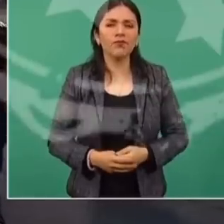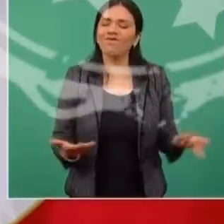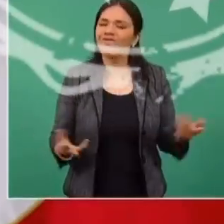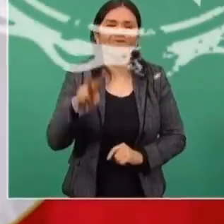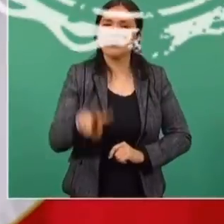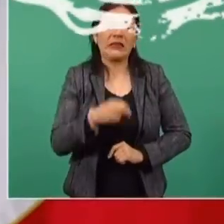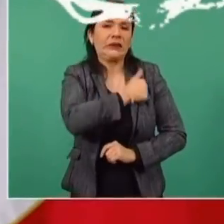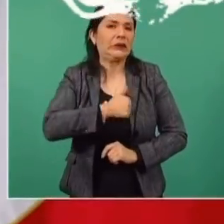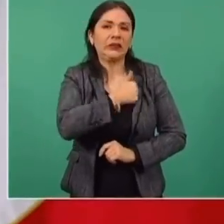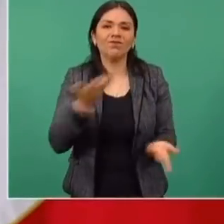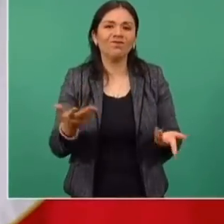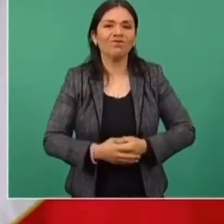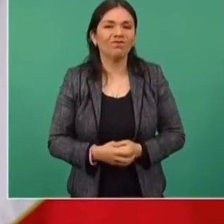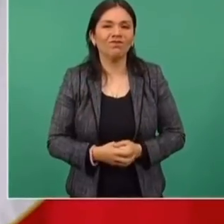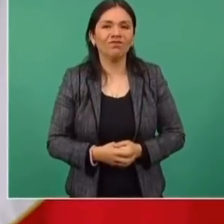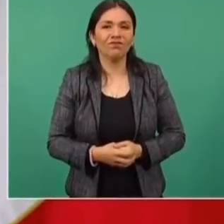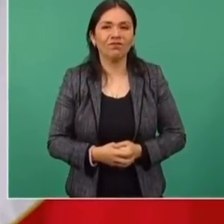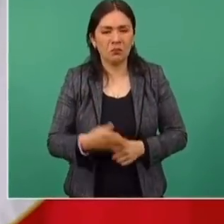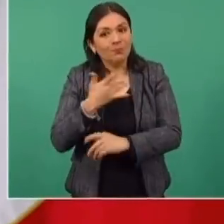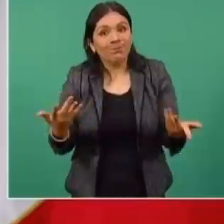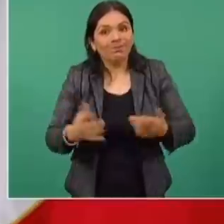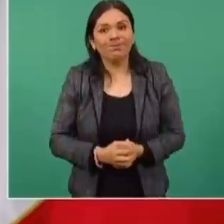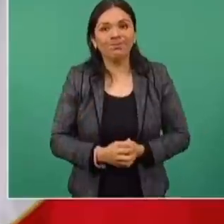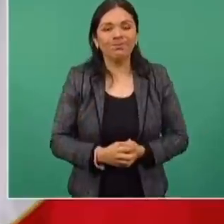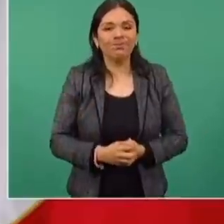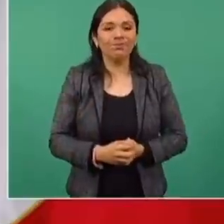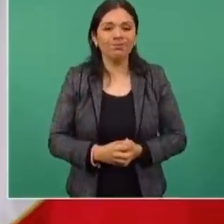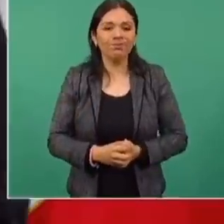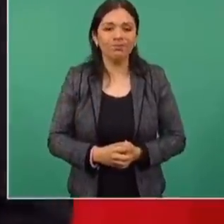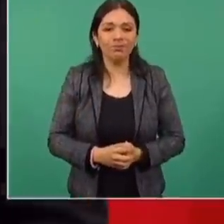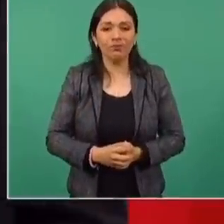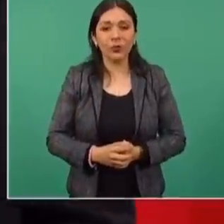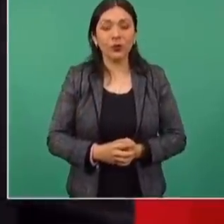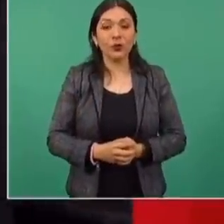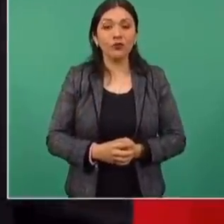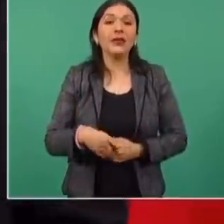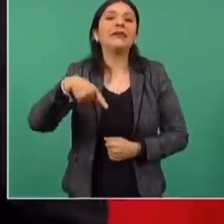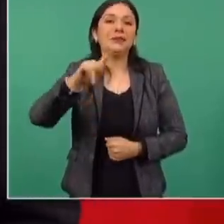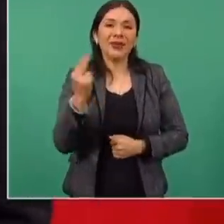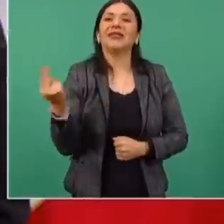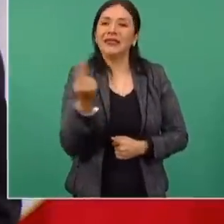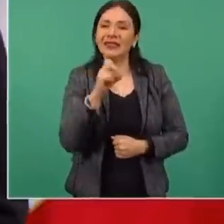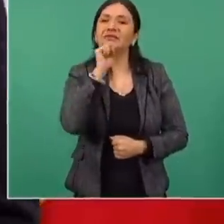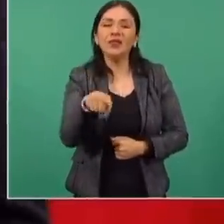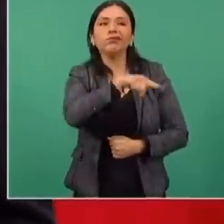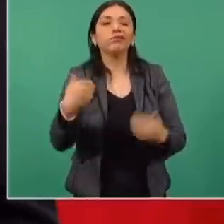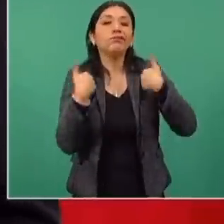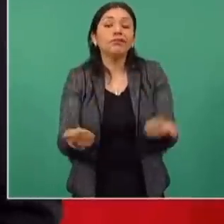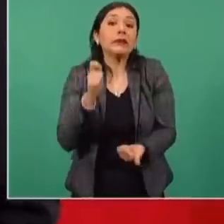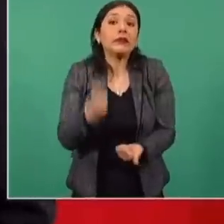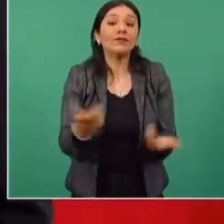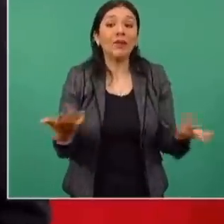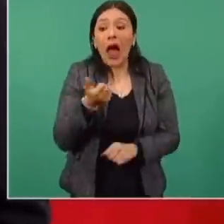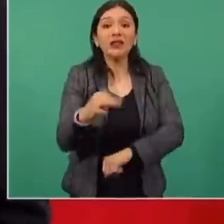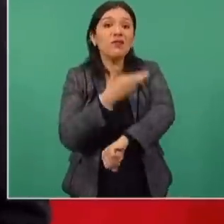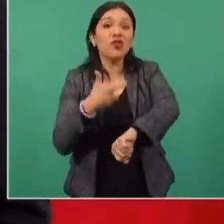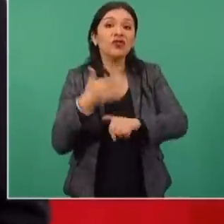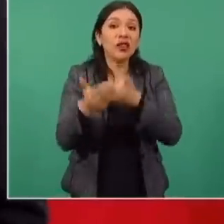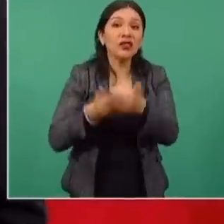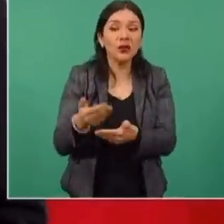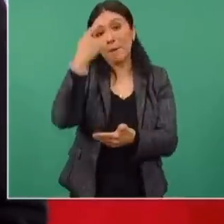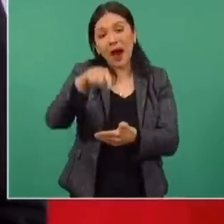Lamentable que esto suceda, pero tenemos que entender que se trata de un proceso